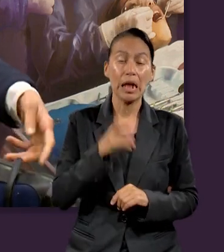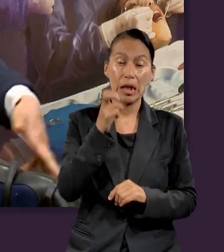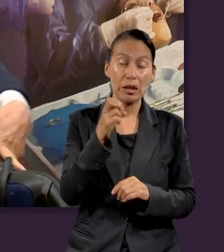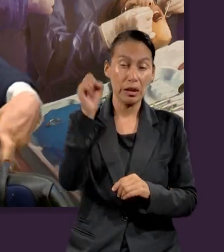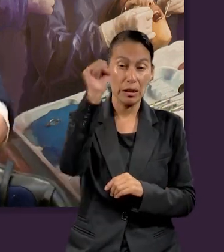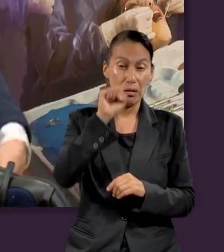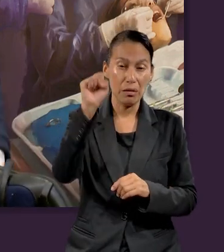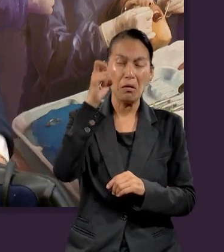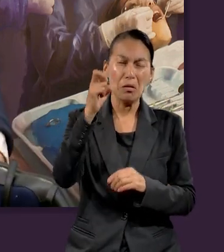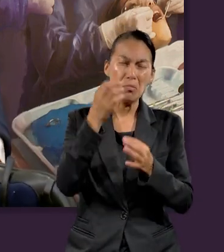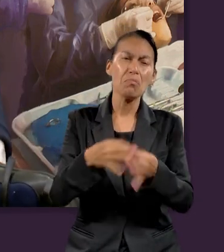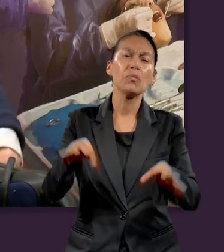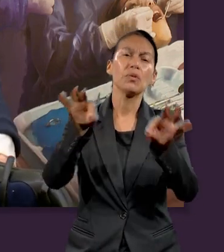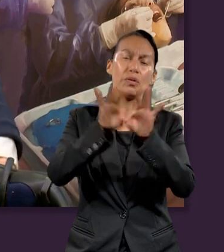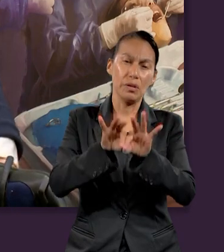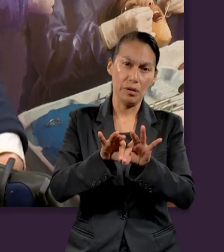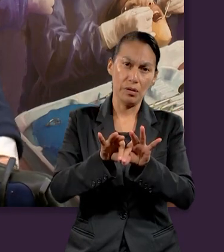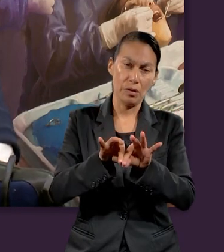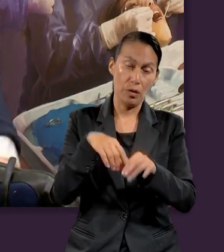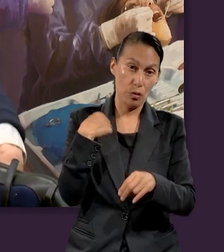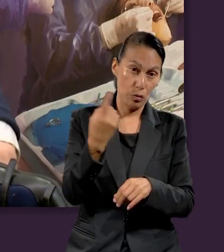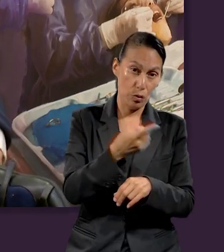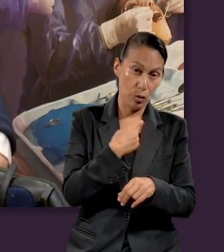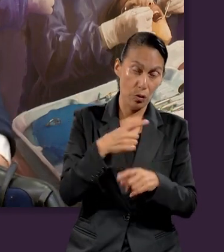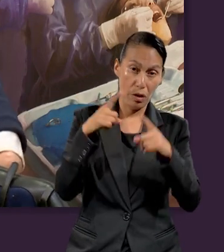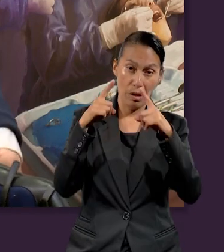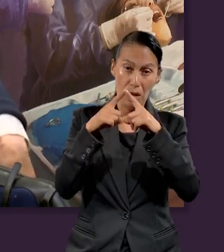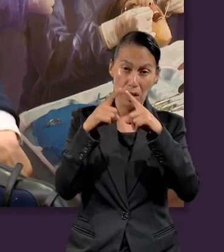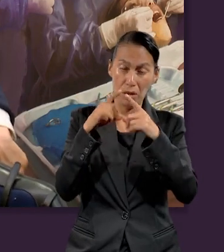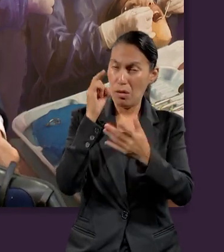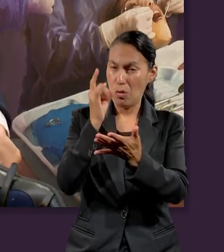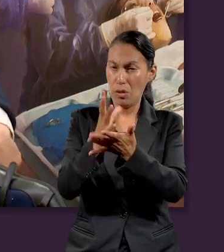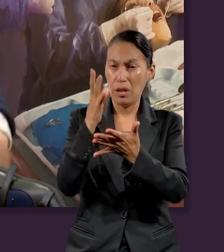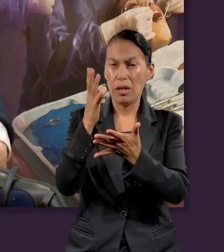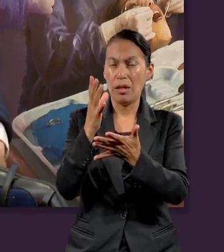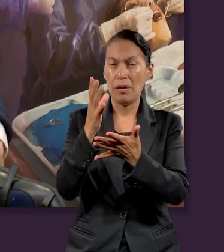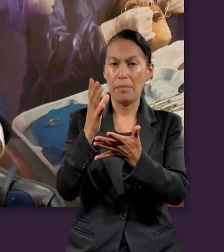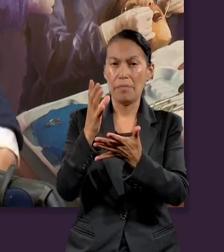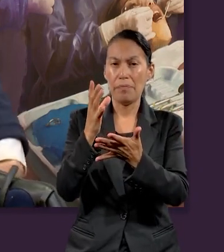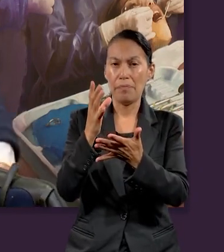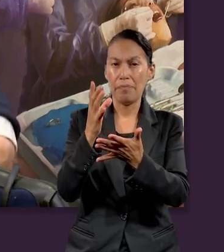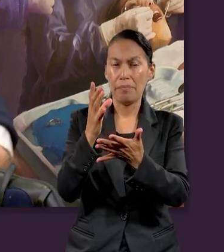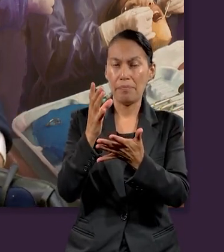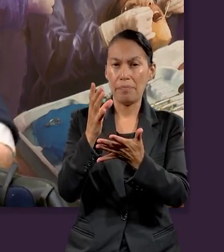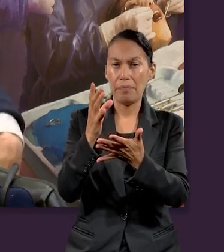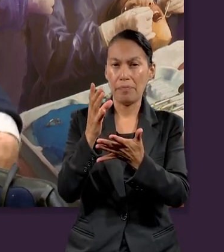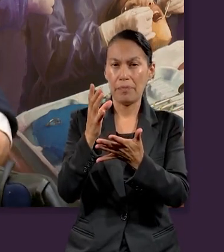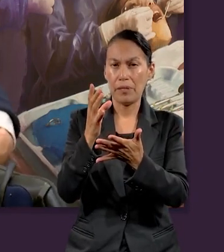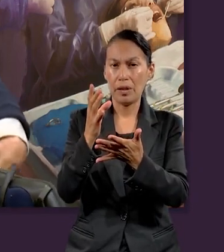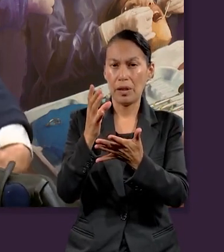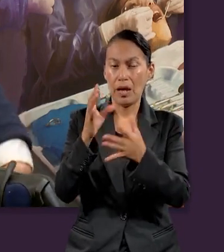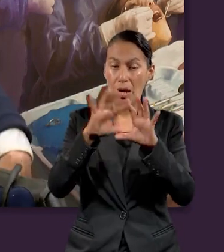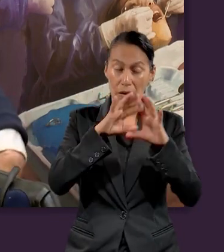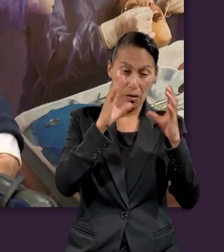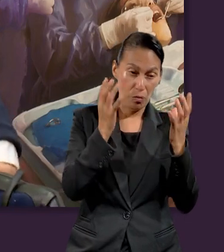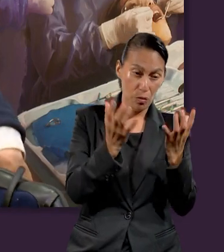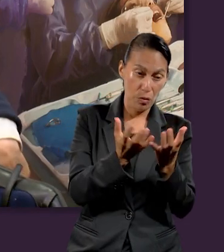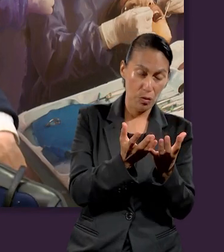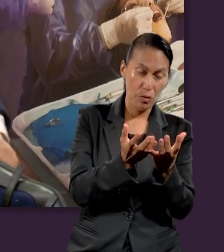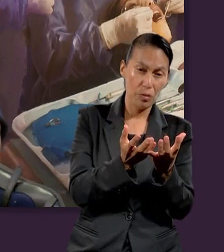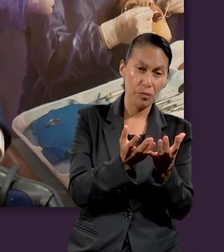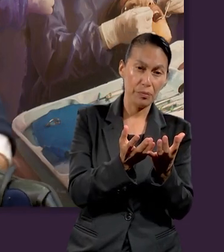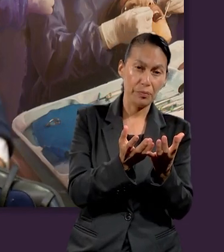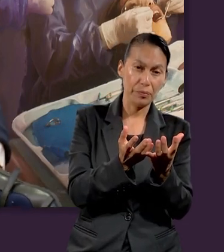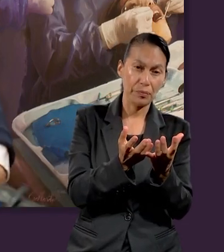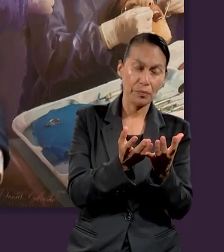pues es algo muy importante porque creo que somos la única iglesia creada a nivel